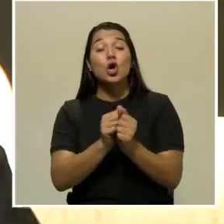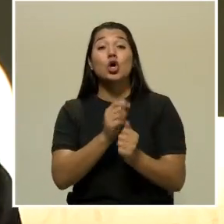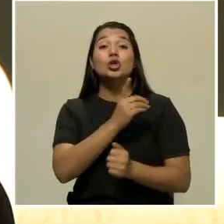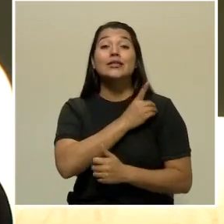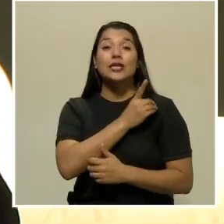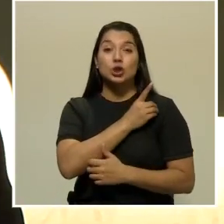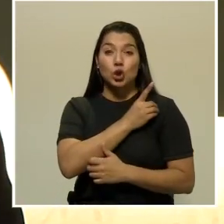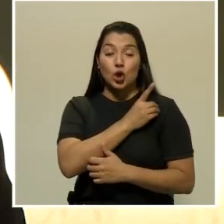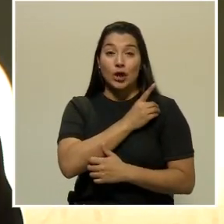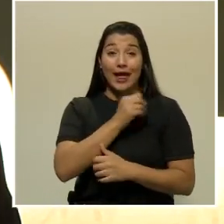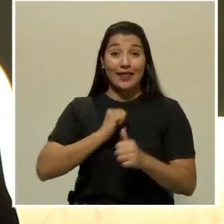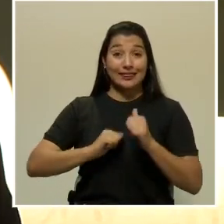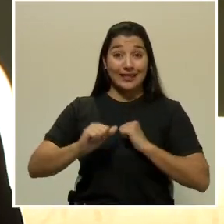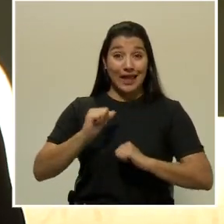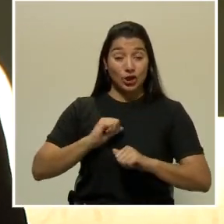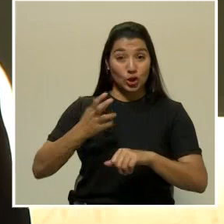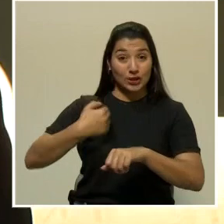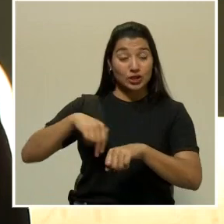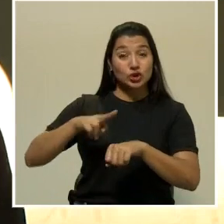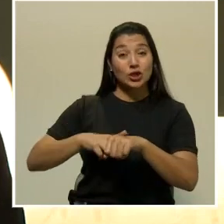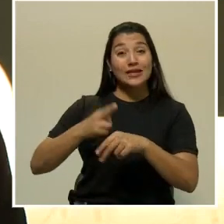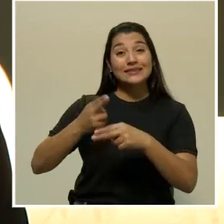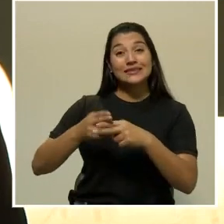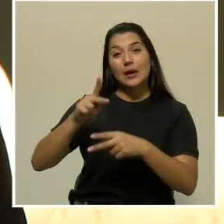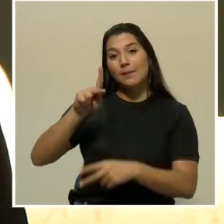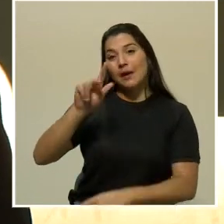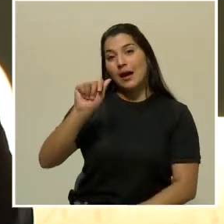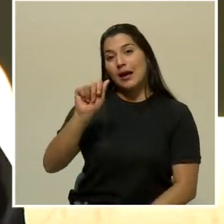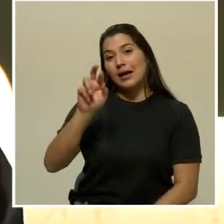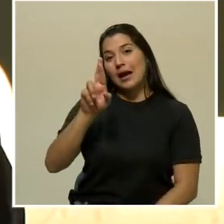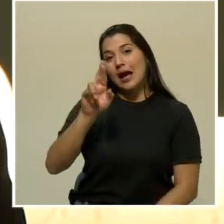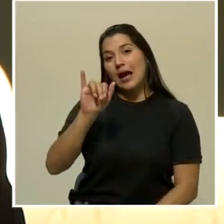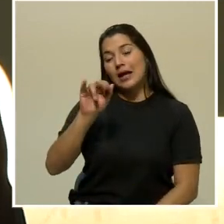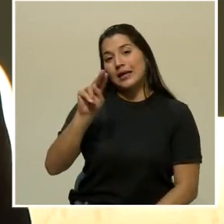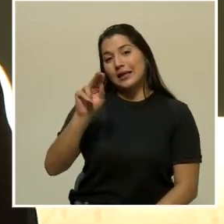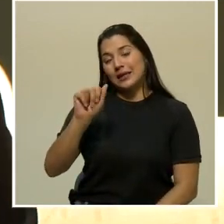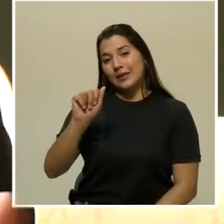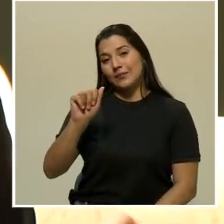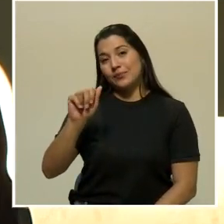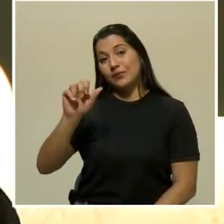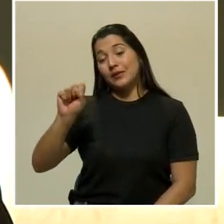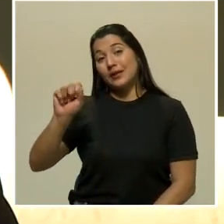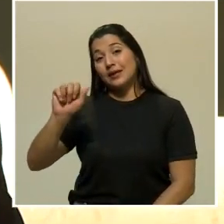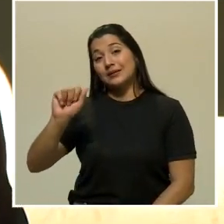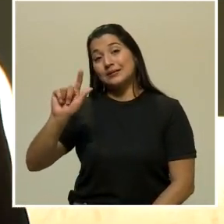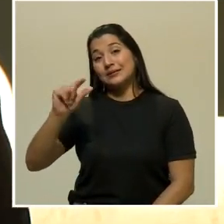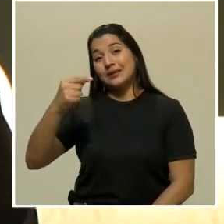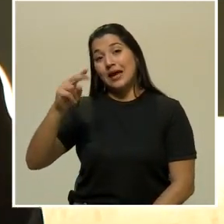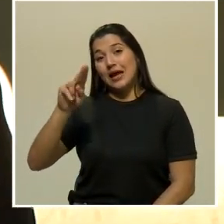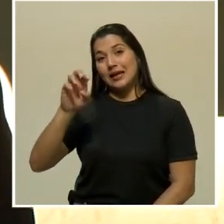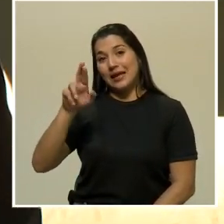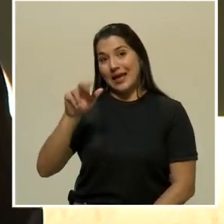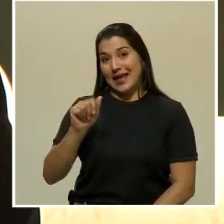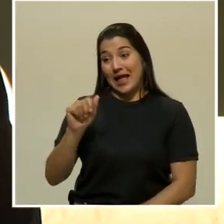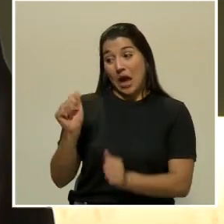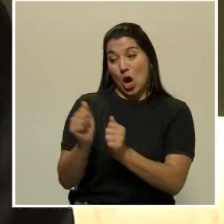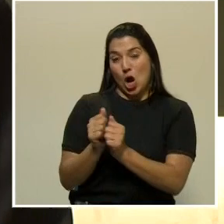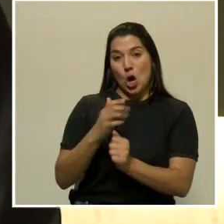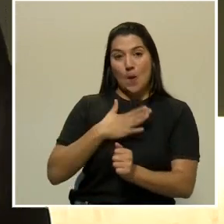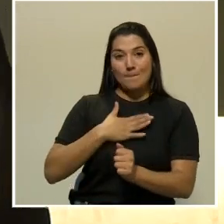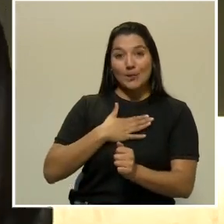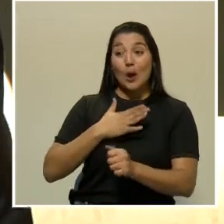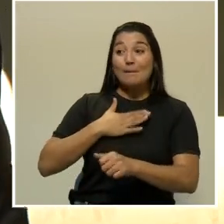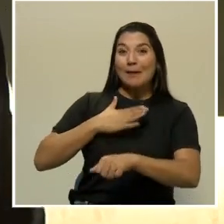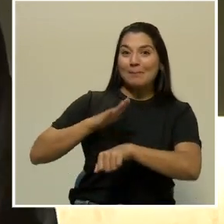del Teatro Nacional, Karina Salguero. Quien está aquí conmigo me dio hospitalidad en este